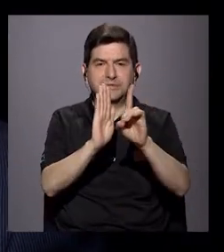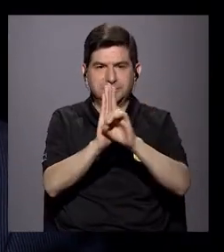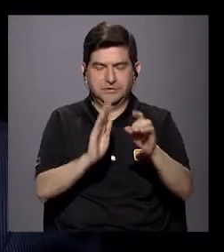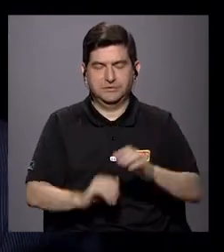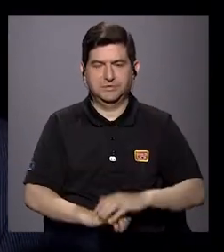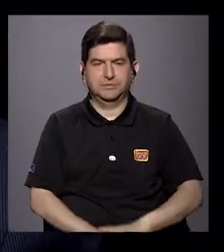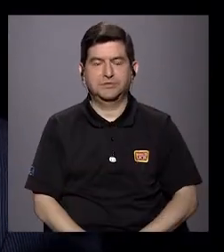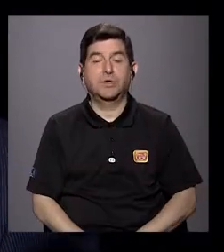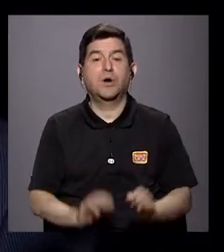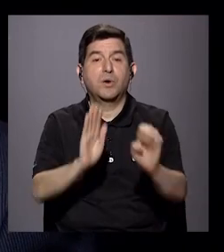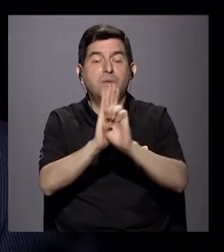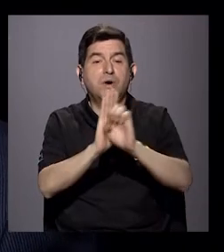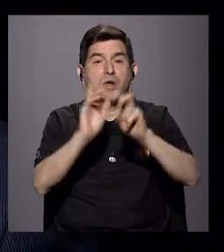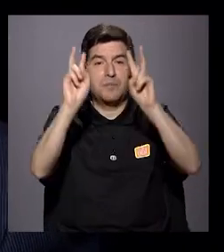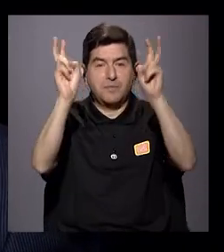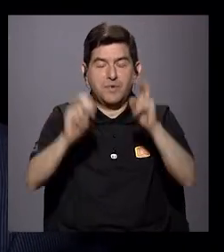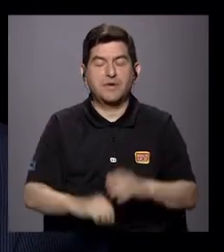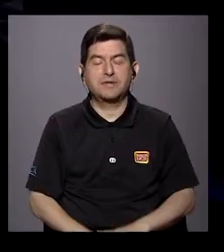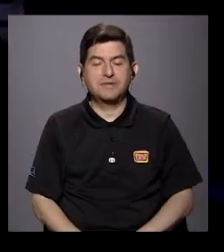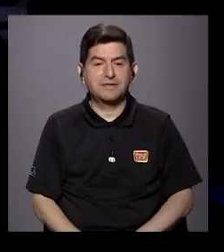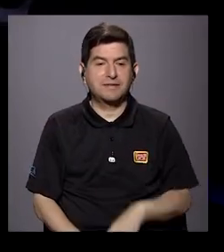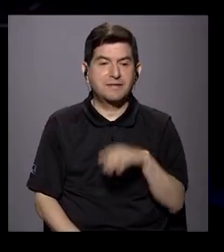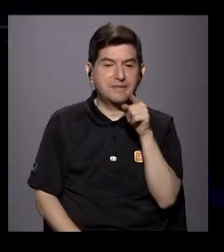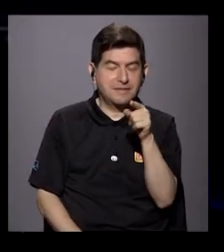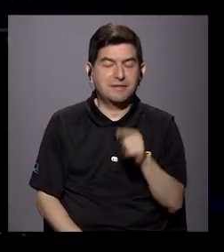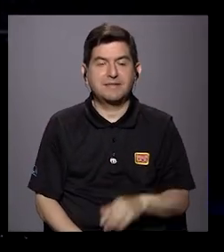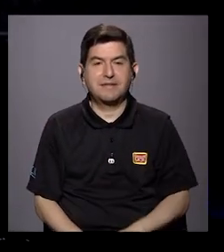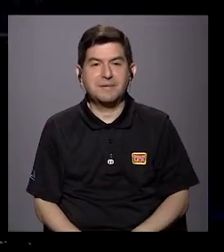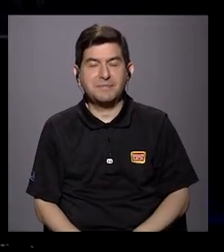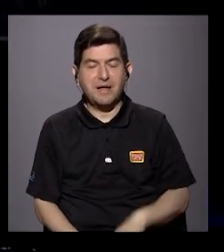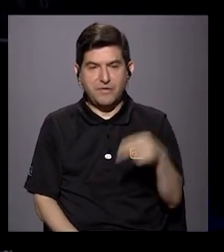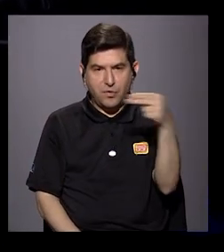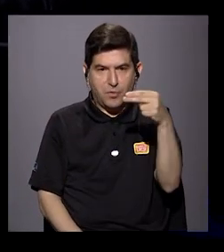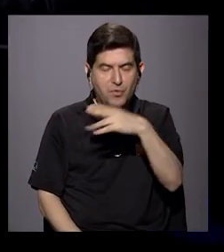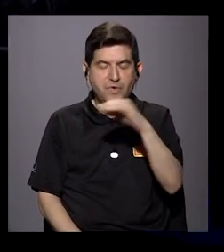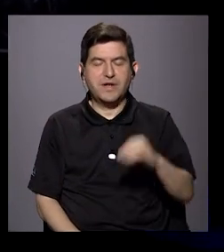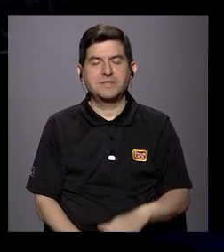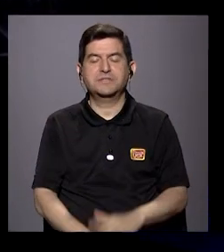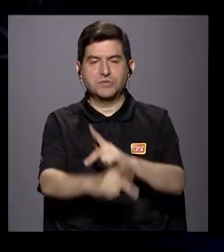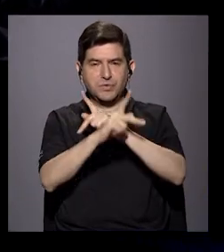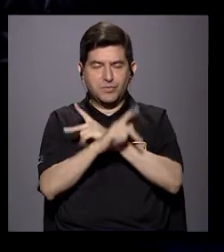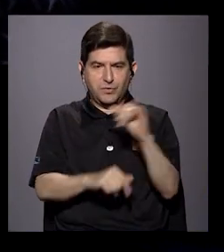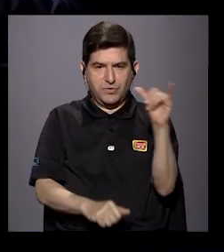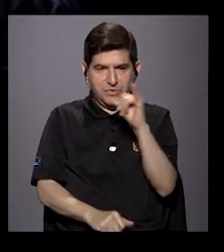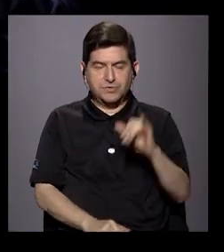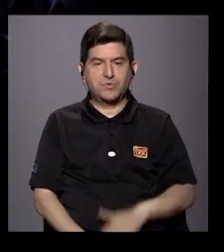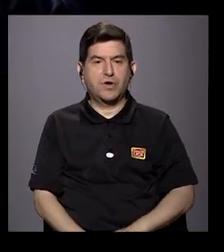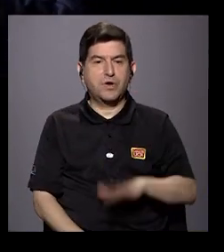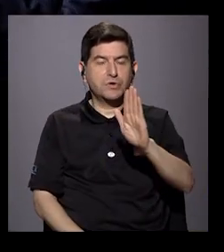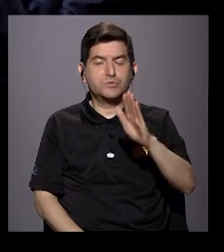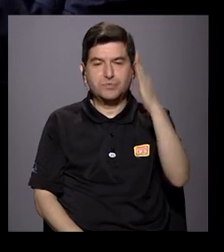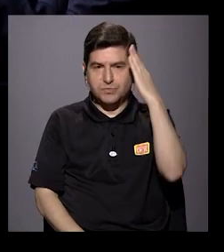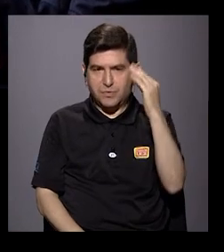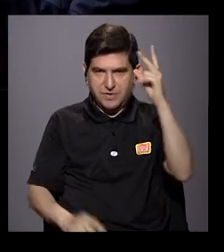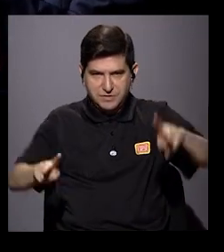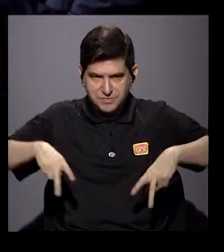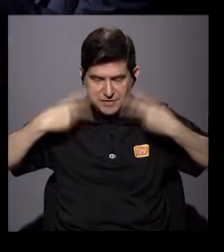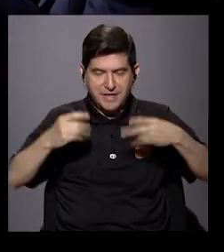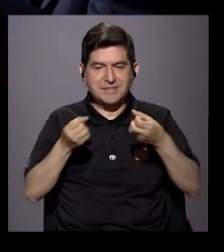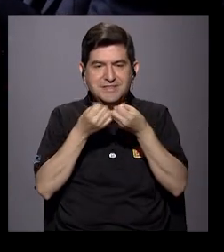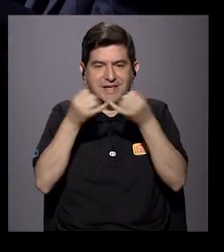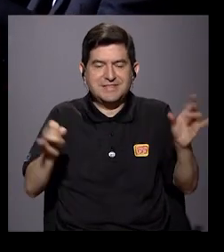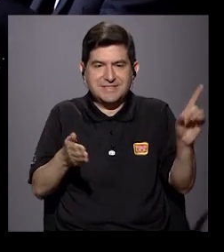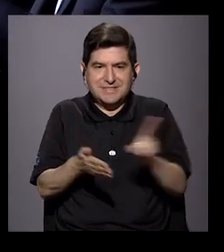por ejemplo, el tema de hormonización y en el tema del resguardo a su vivencia, ¿verdad? Sin